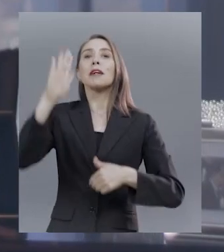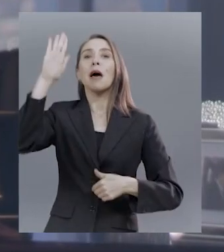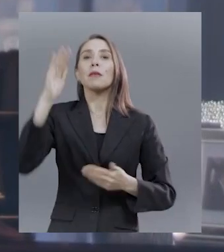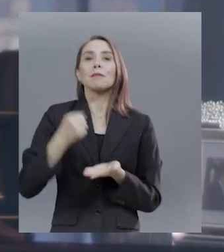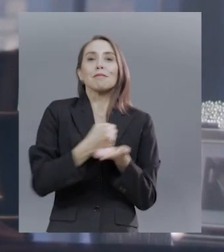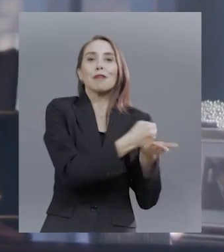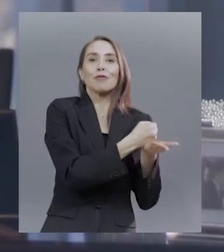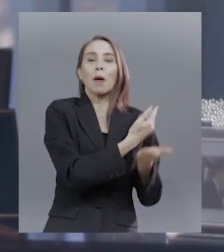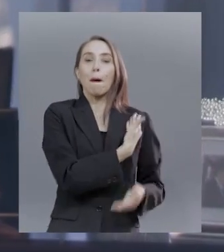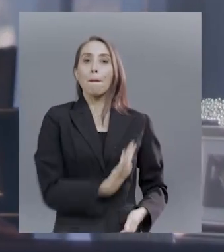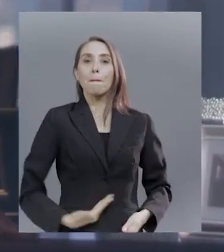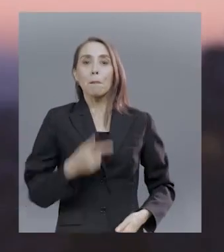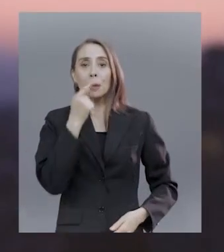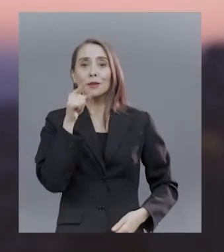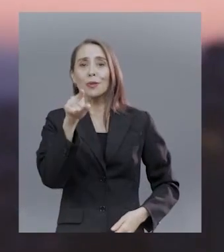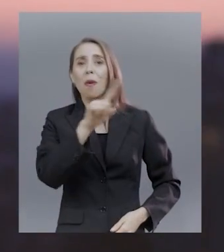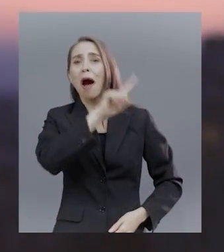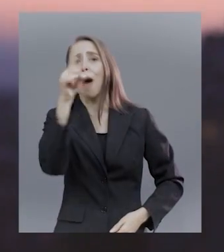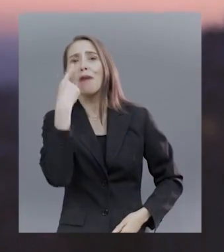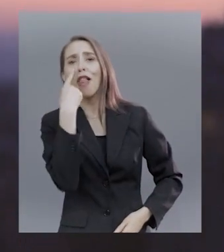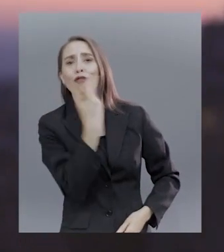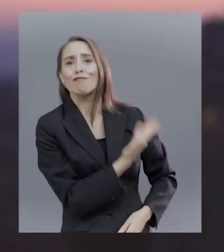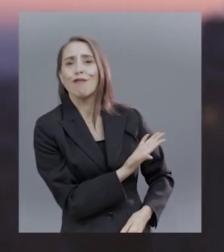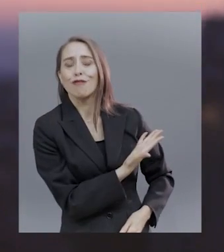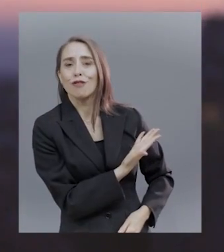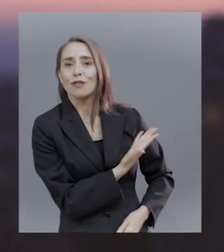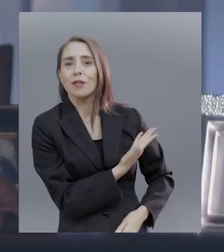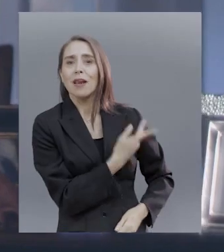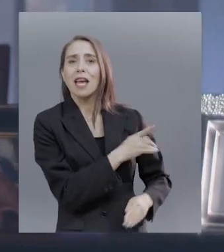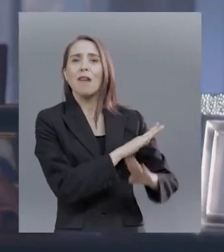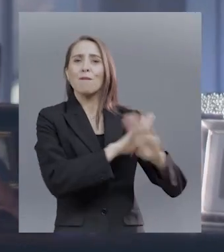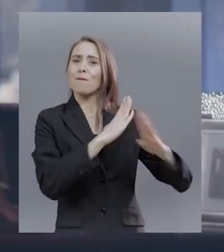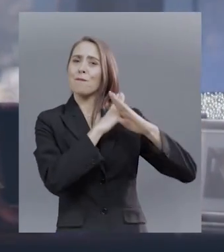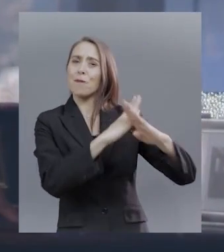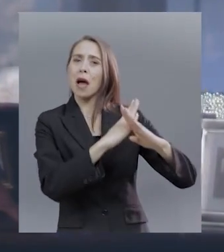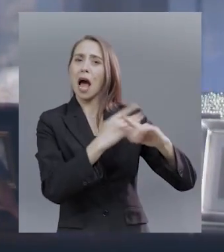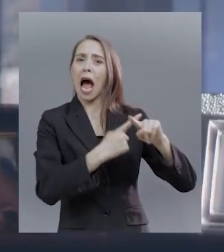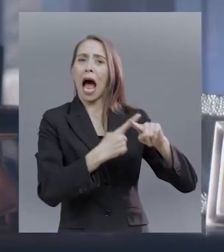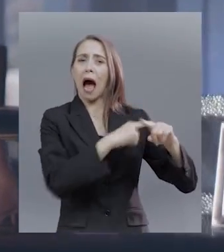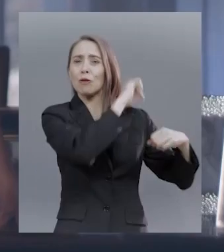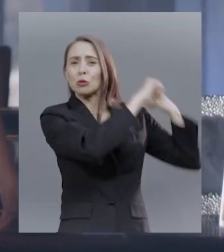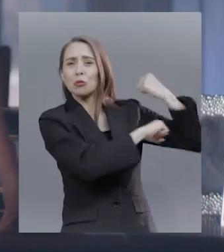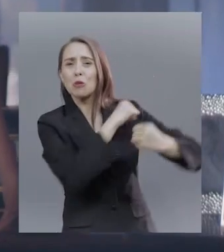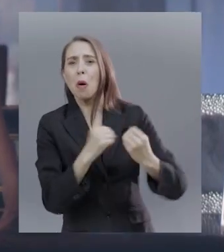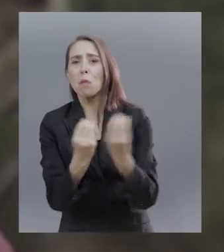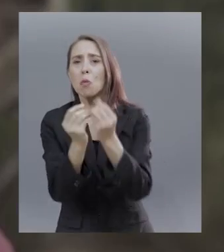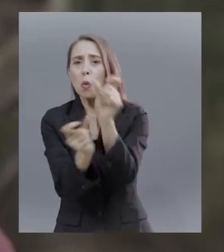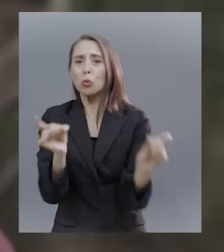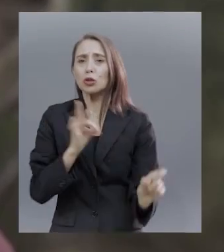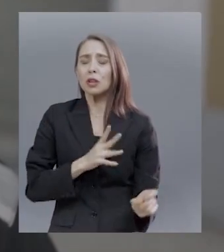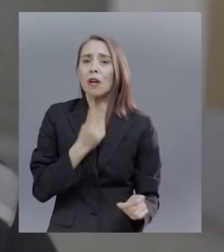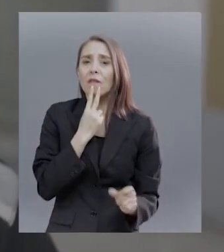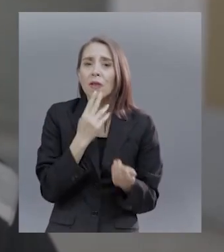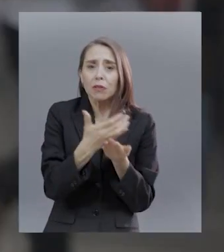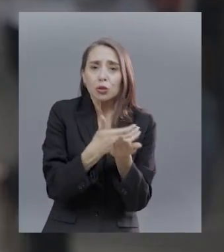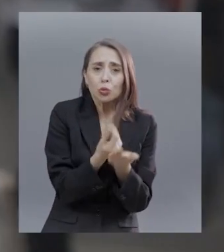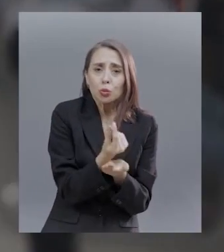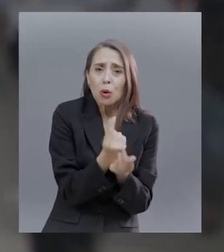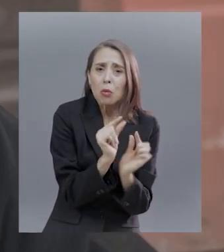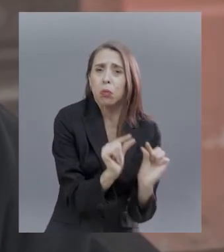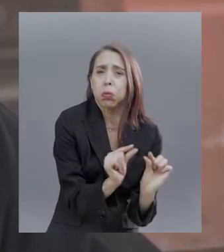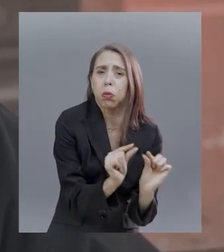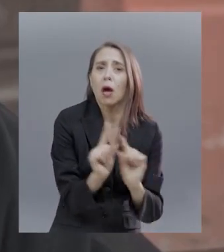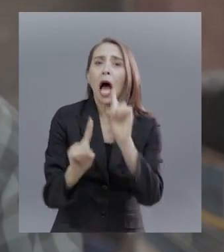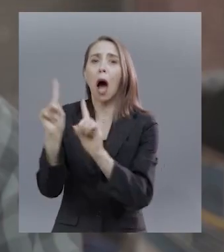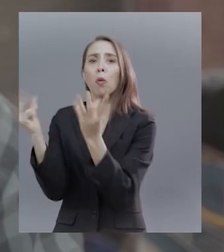Candidata a ser la colaboradora de un presidente que jamás has conocido Que frenará décadas de abusos que han condenado a muchos chilenos A vivir